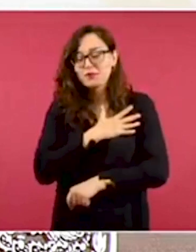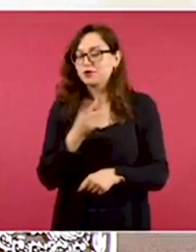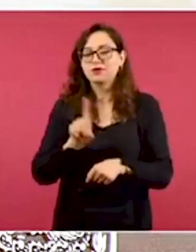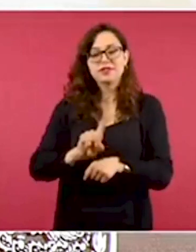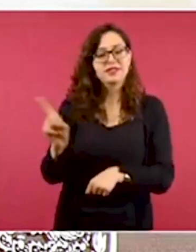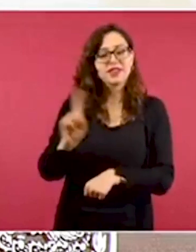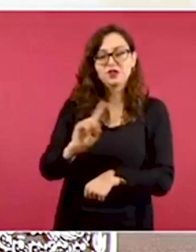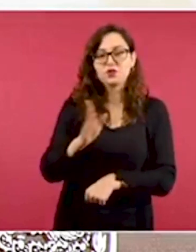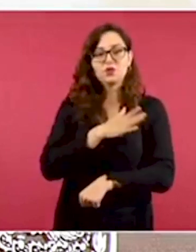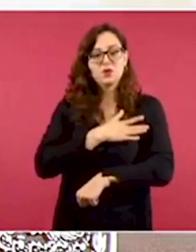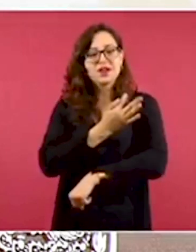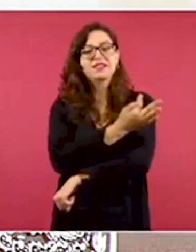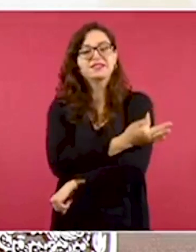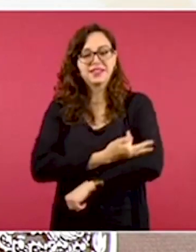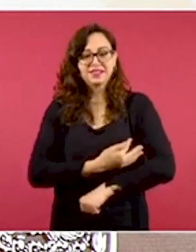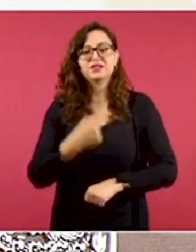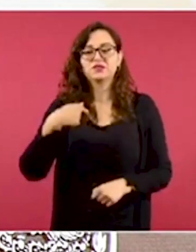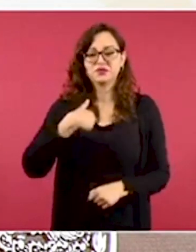Así estoy de salud.